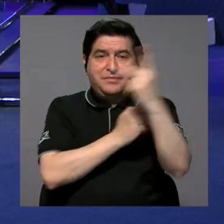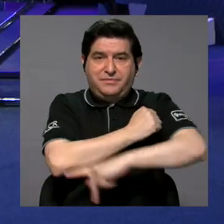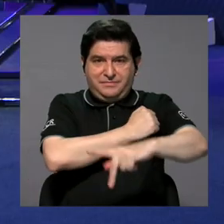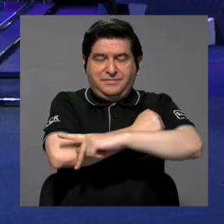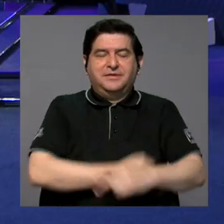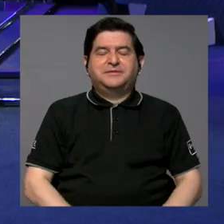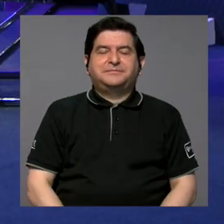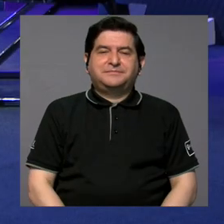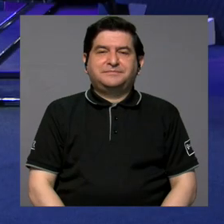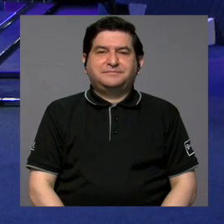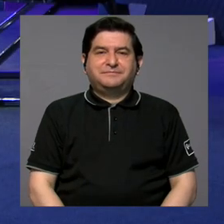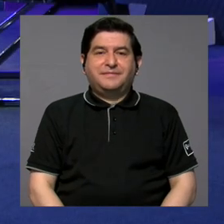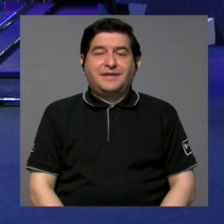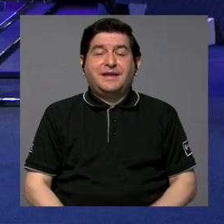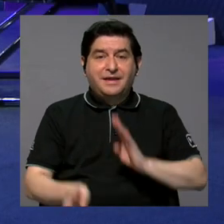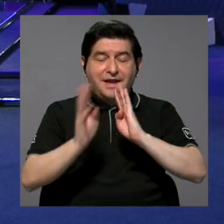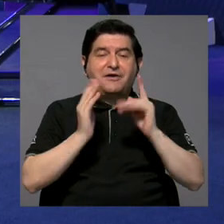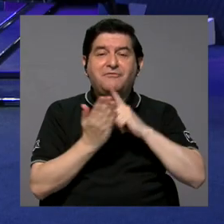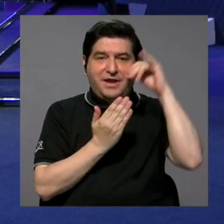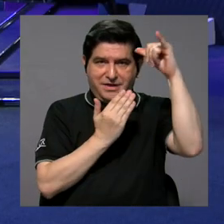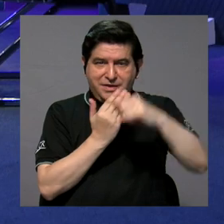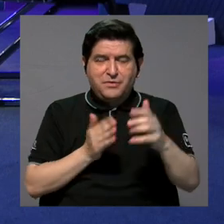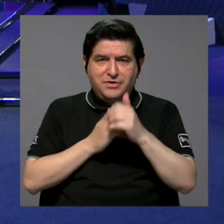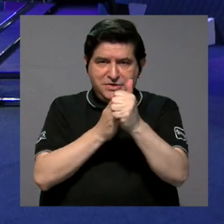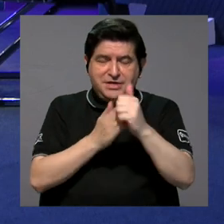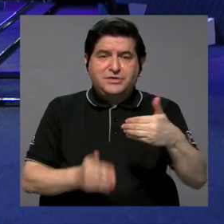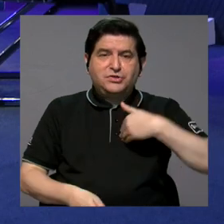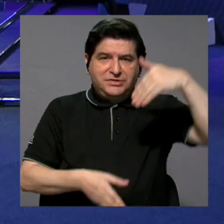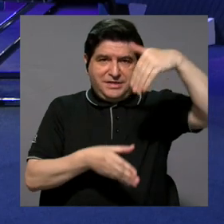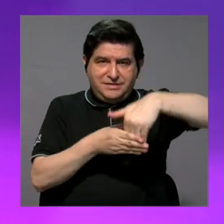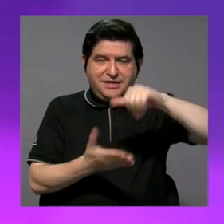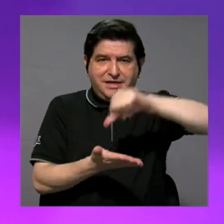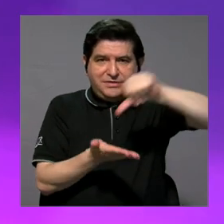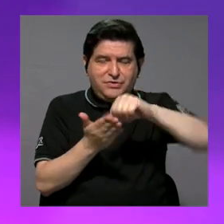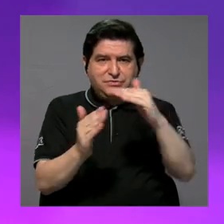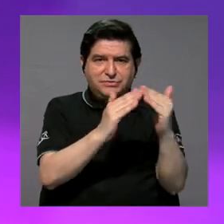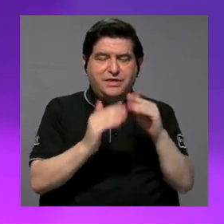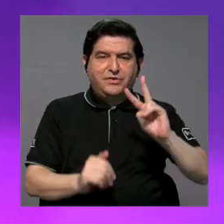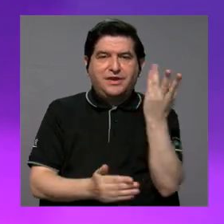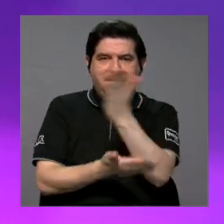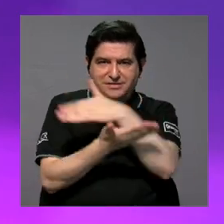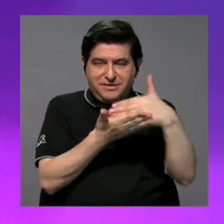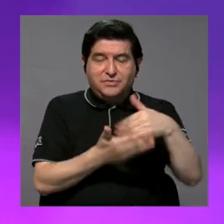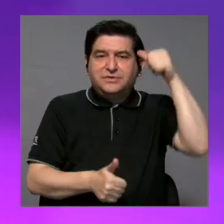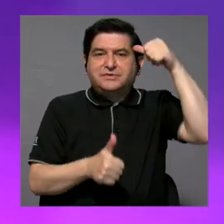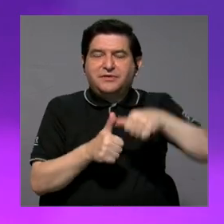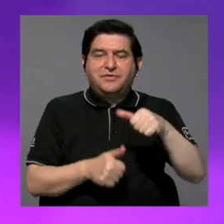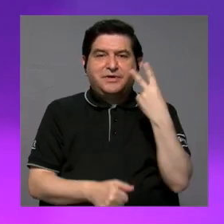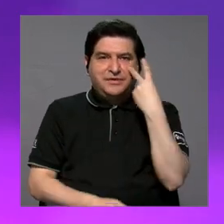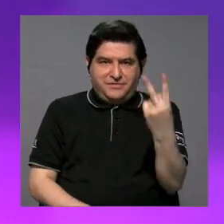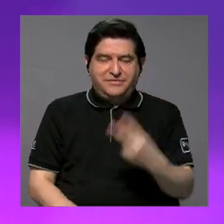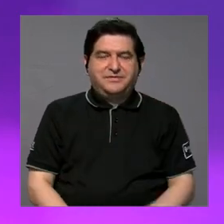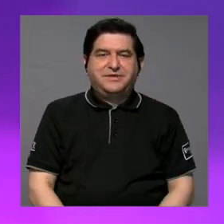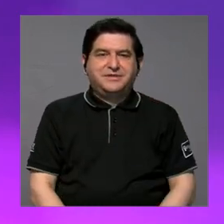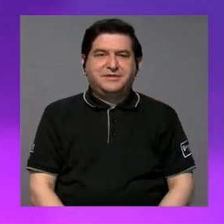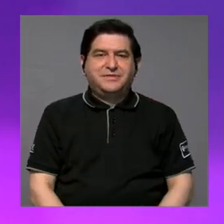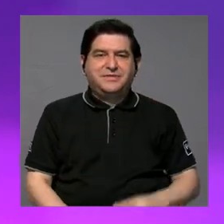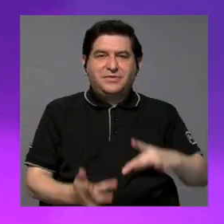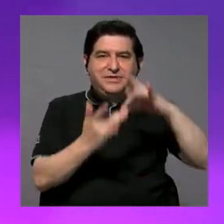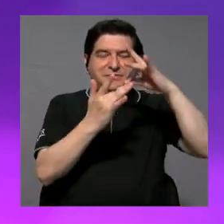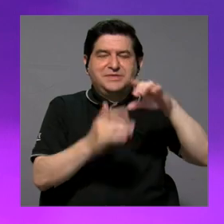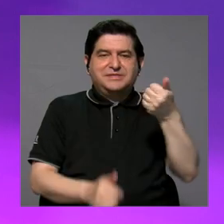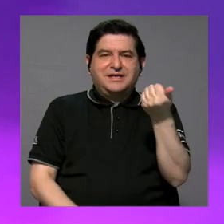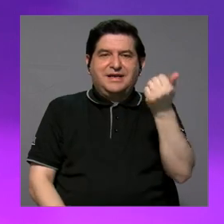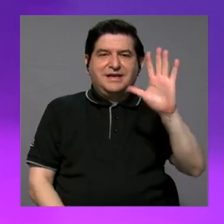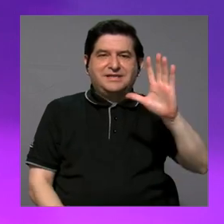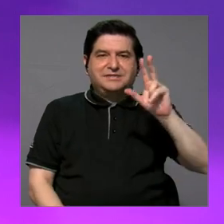Vamos a hablar justamente de estos proyectos insignia que tienen ustedes dentro del Centro Cívico en nuestro segundo bloque. Recuerden que usted está en sintonía de Especiales